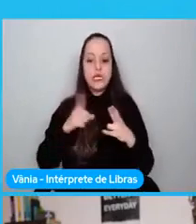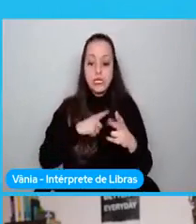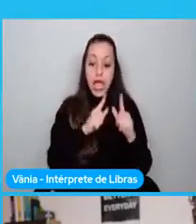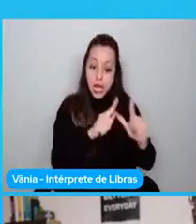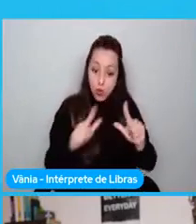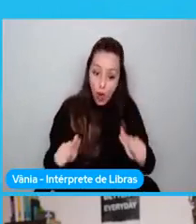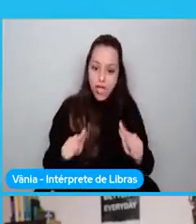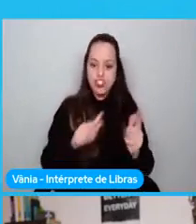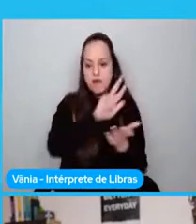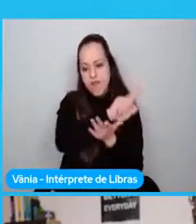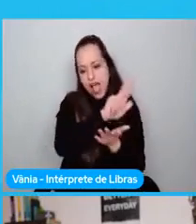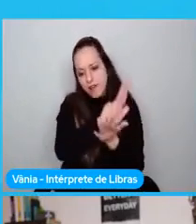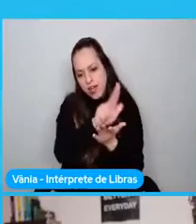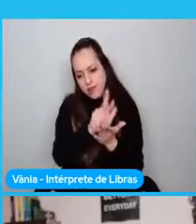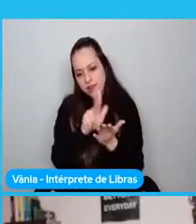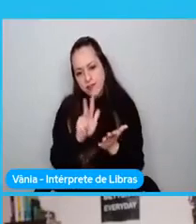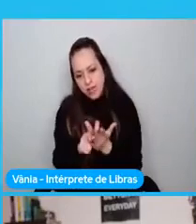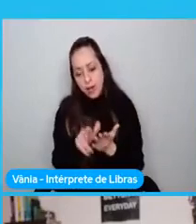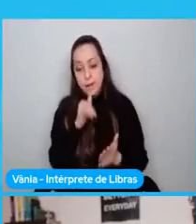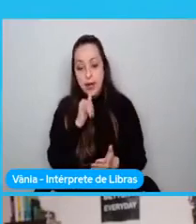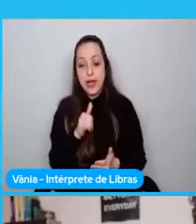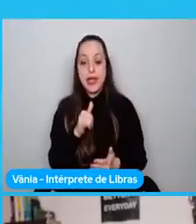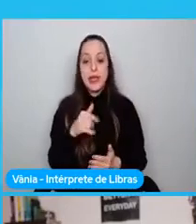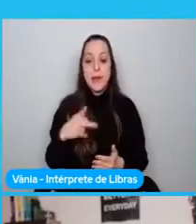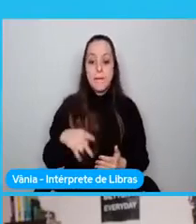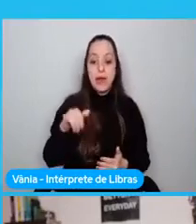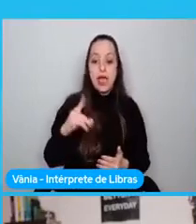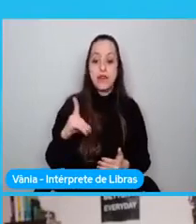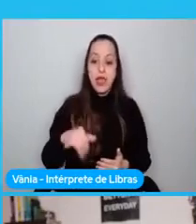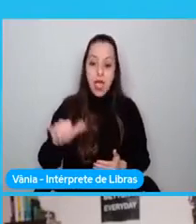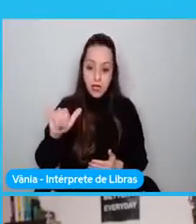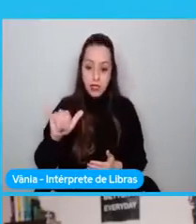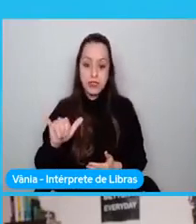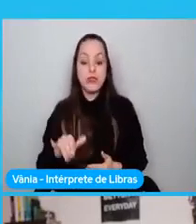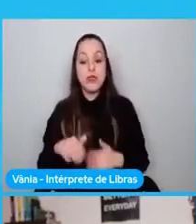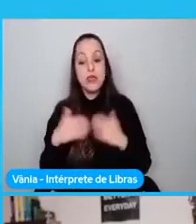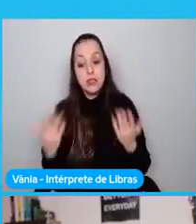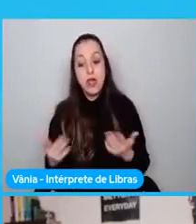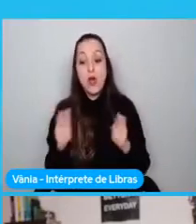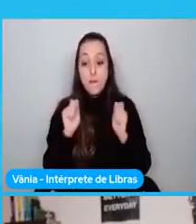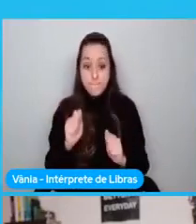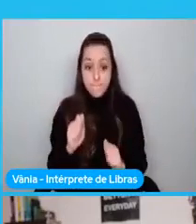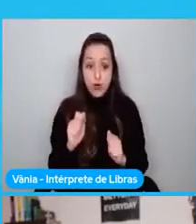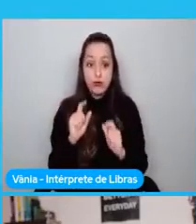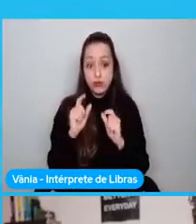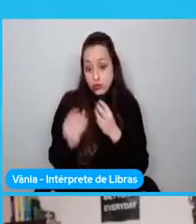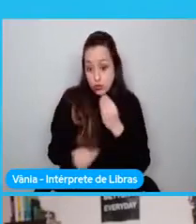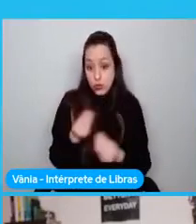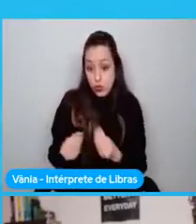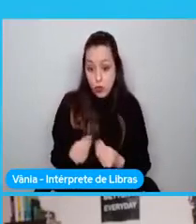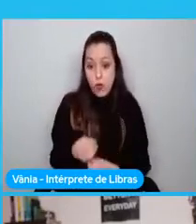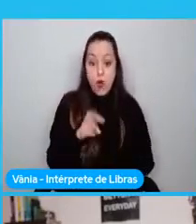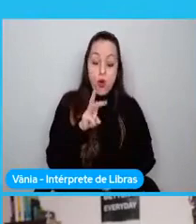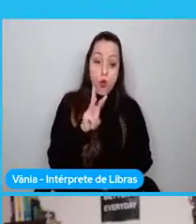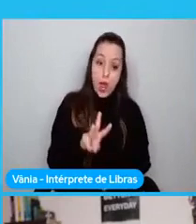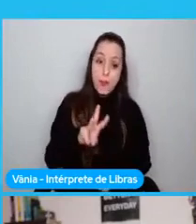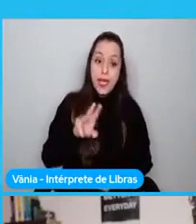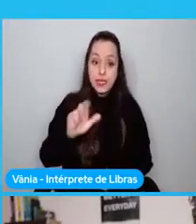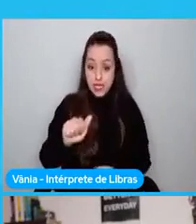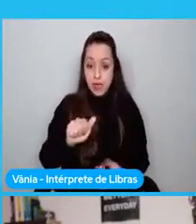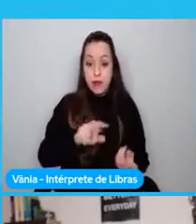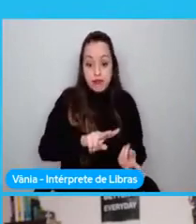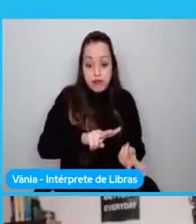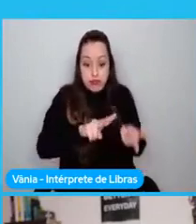lo que hicieron Pyodai, lo que hicieron el team de Pyodai, y podemos llevarlo a WebAssembly. Y luego que sea